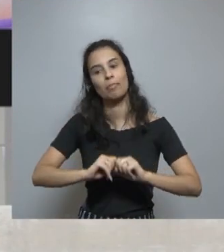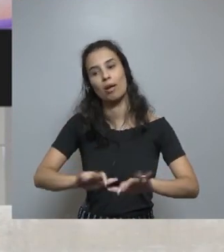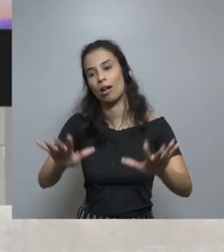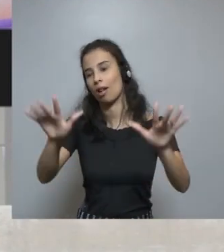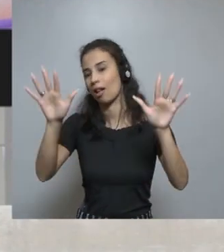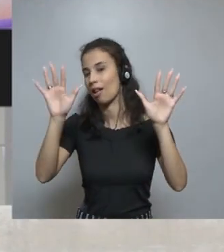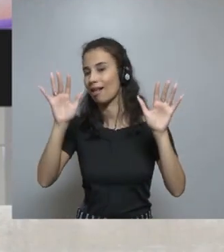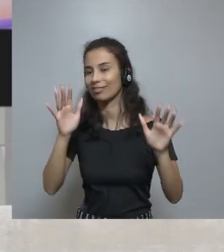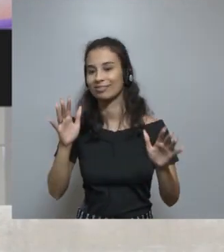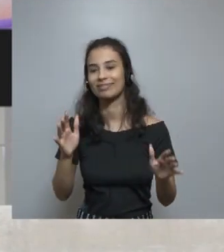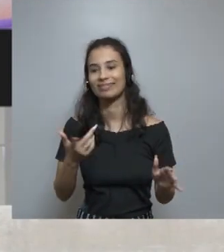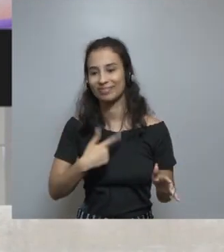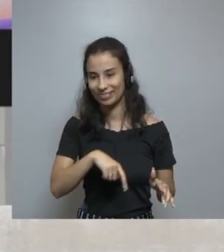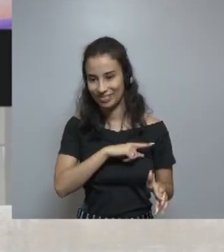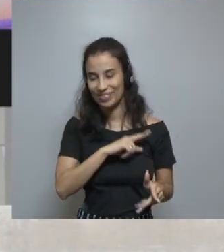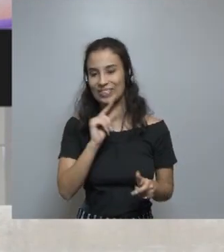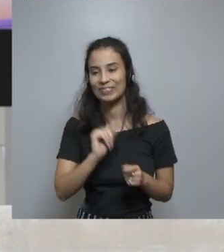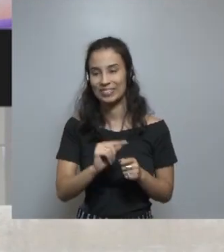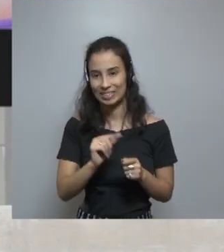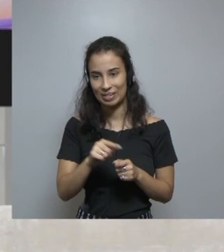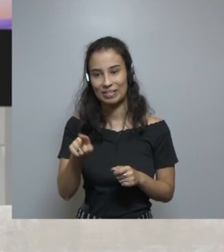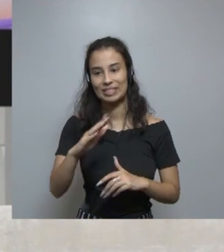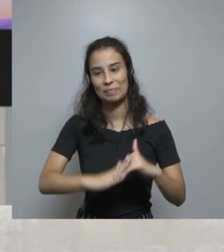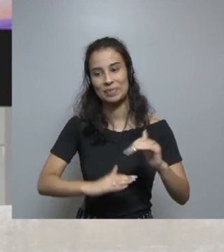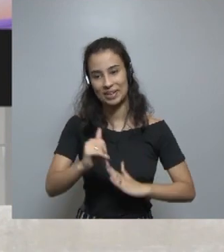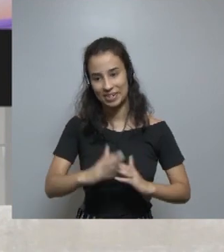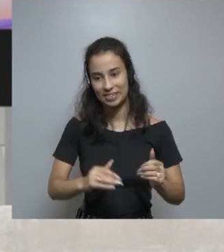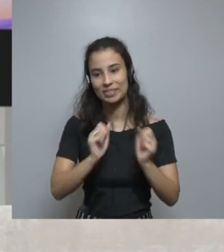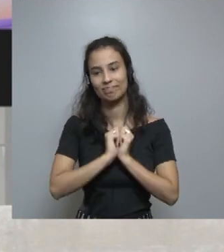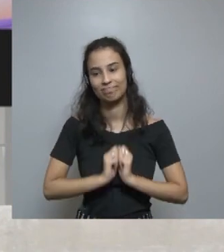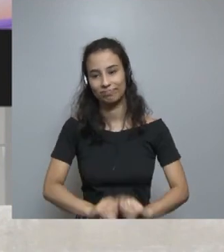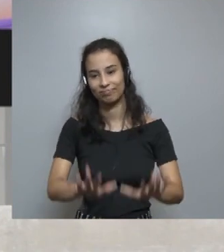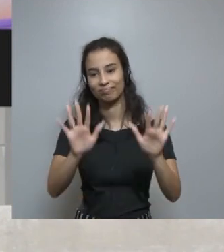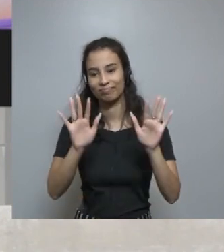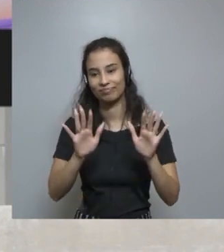práctica. La reacción fue tan buena que nosotros institucionalizamos esta práctica.